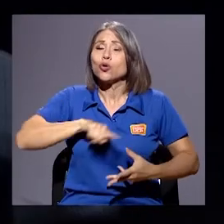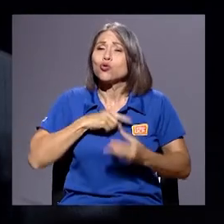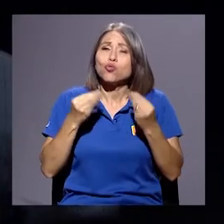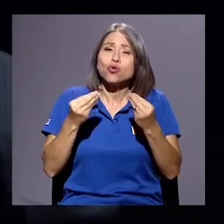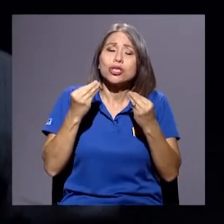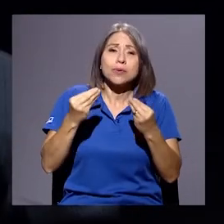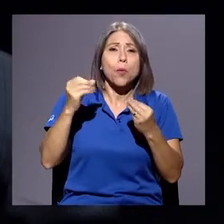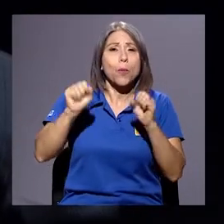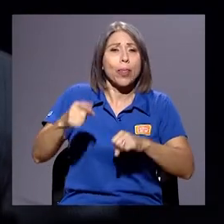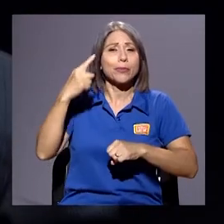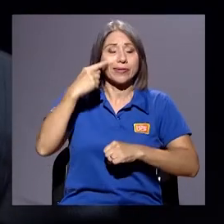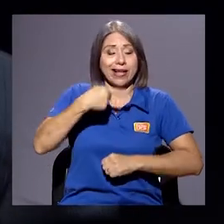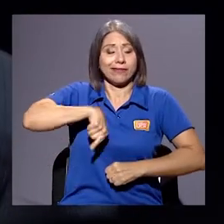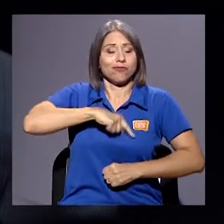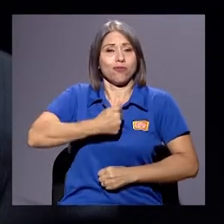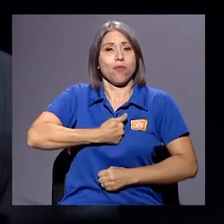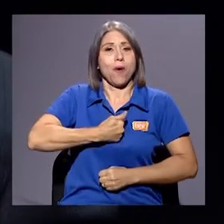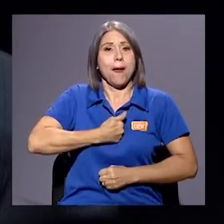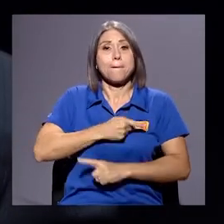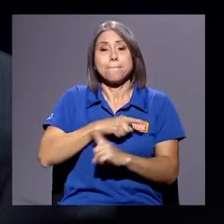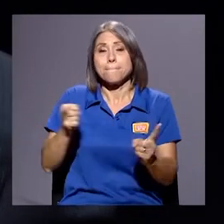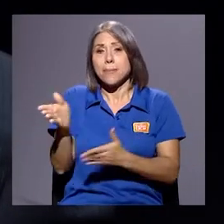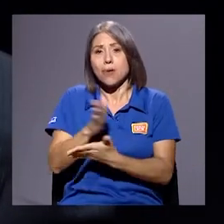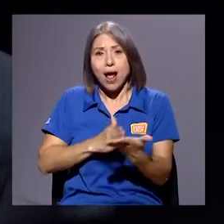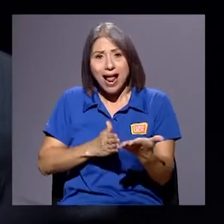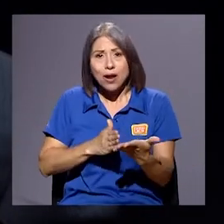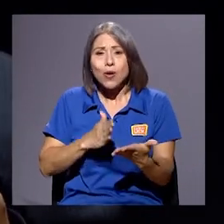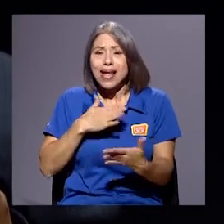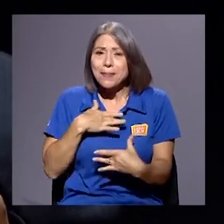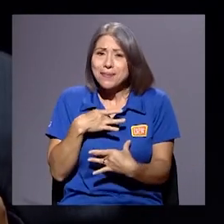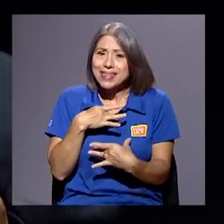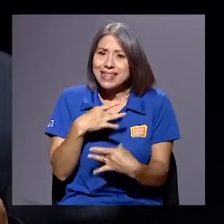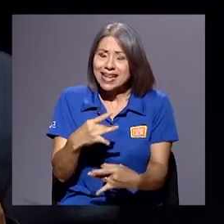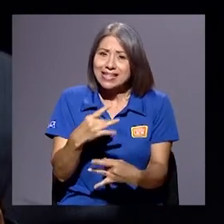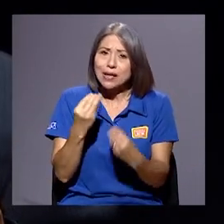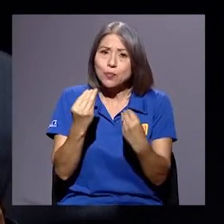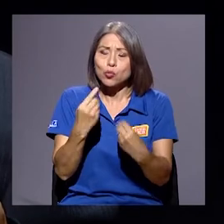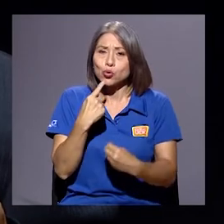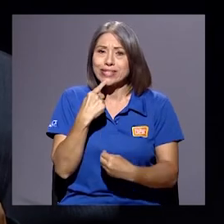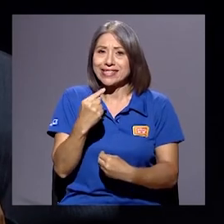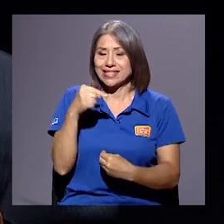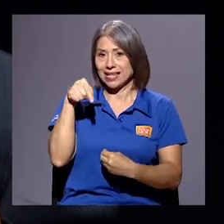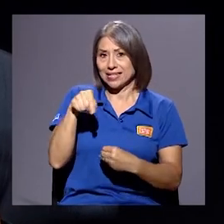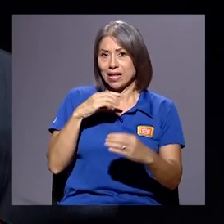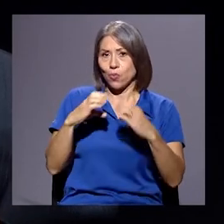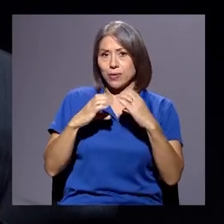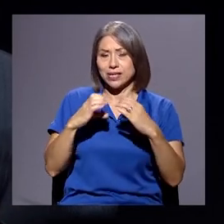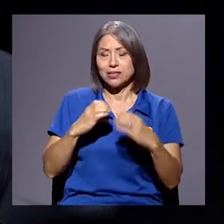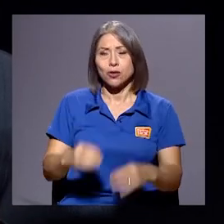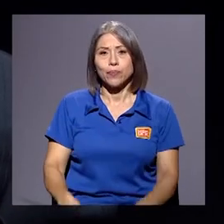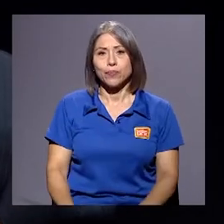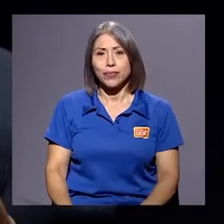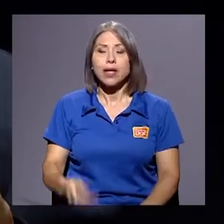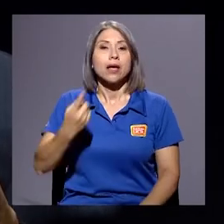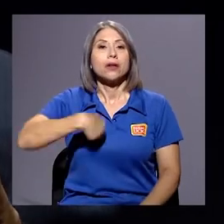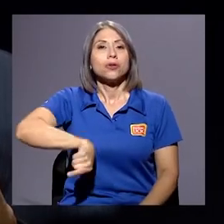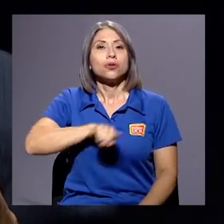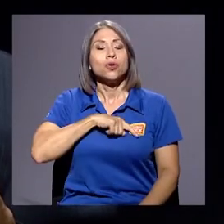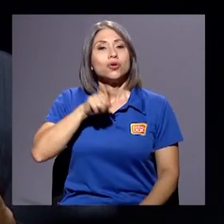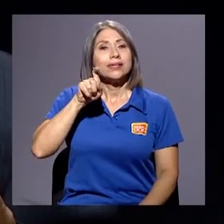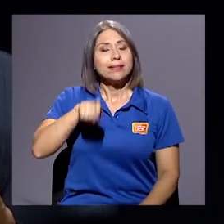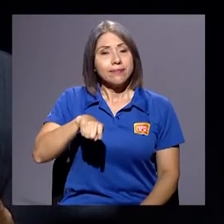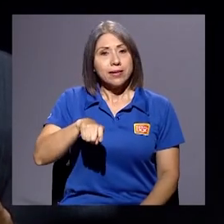pero una cosa que nuclearmente me interesa señalar en esta conversación, es que deberíamos huirle